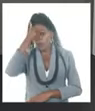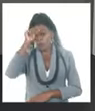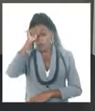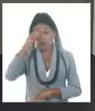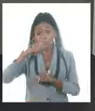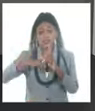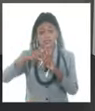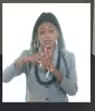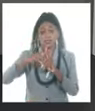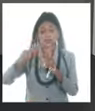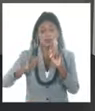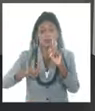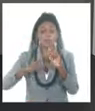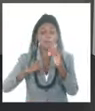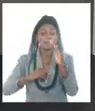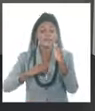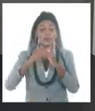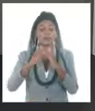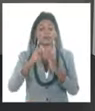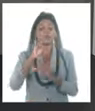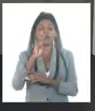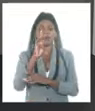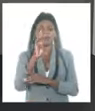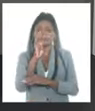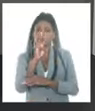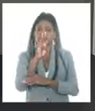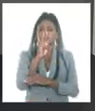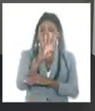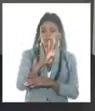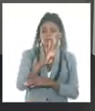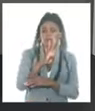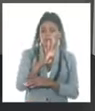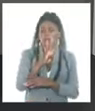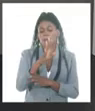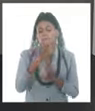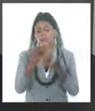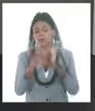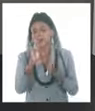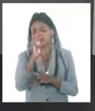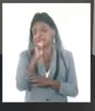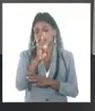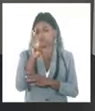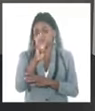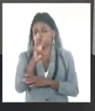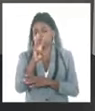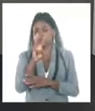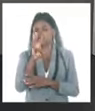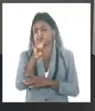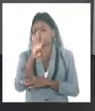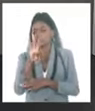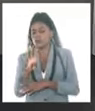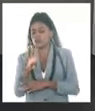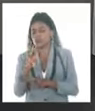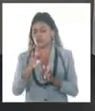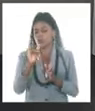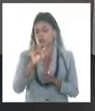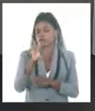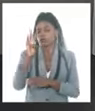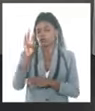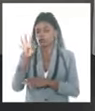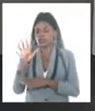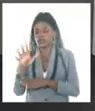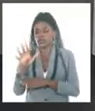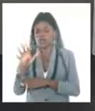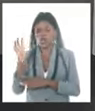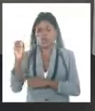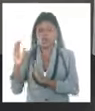temperaturas extremas se mantendrán elevadas y con poca variación máximas de 33 y hasta 34 y 35 grados